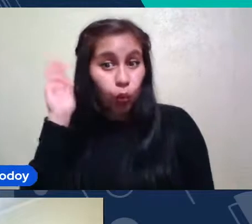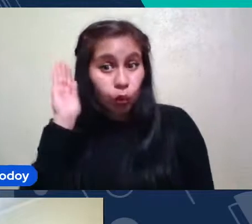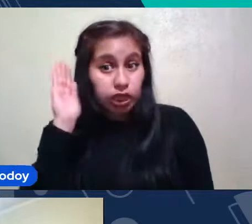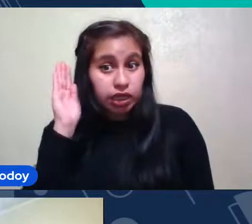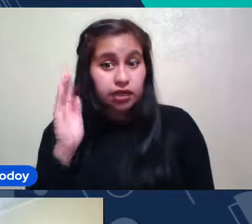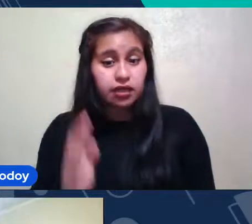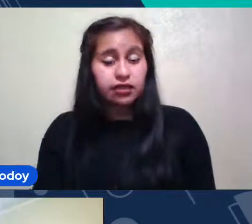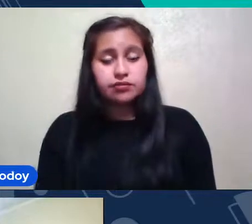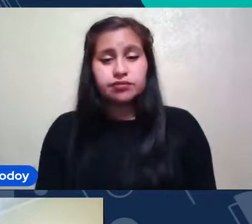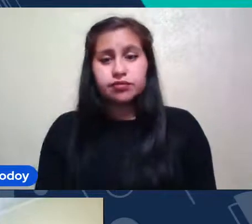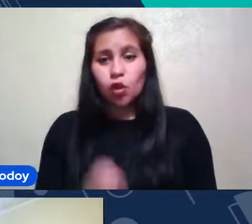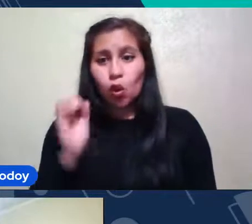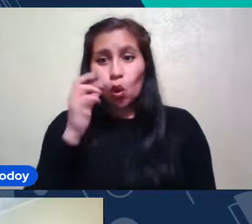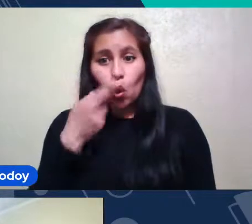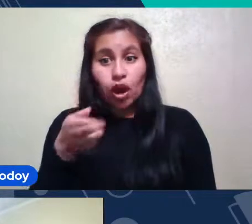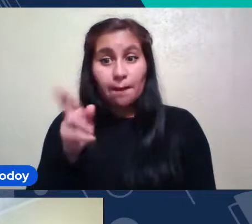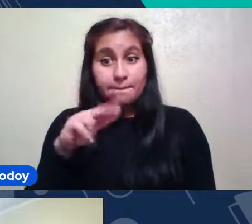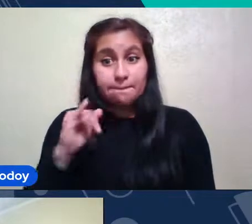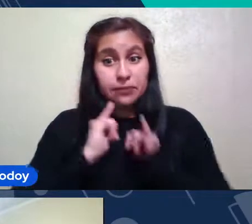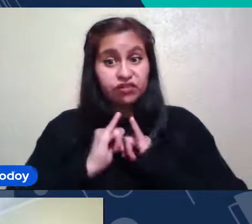Si quieres Repito un poco